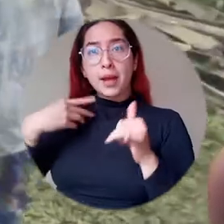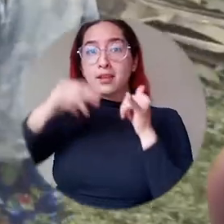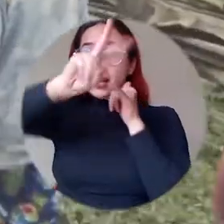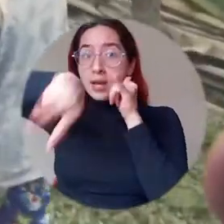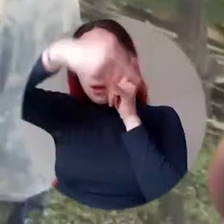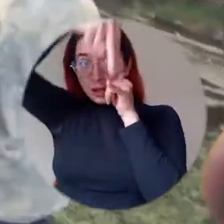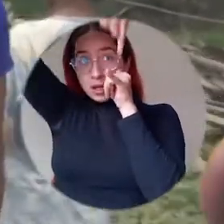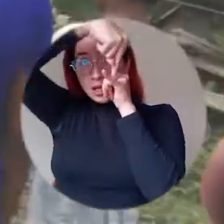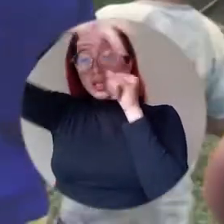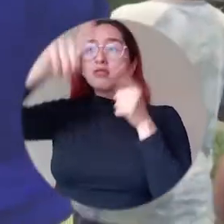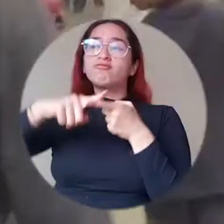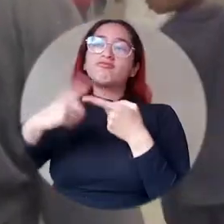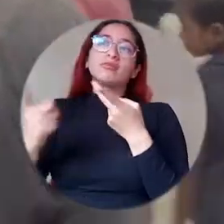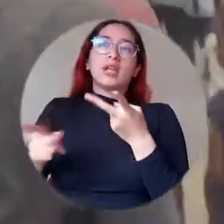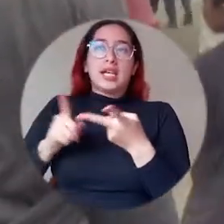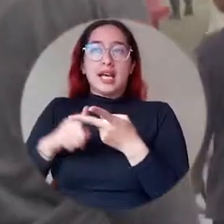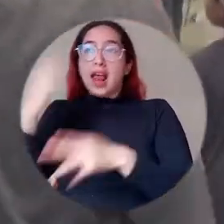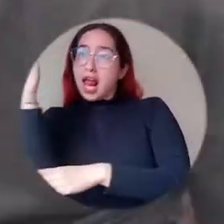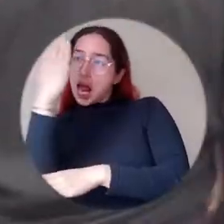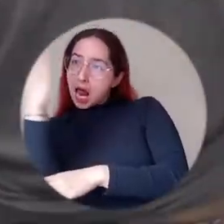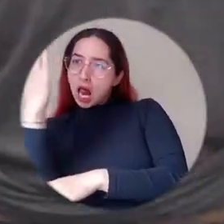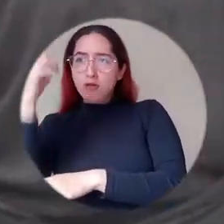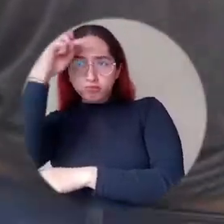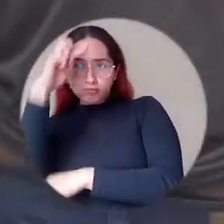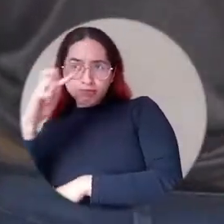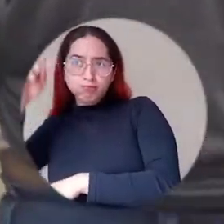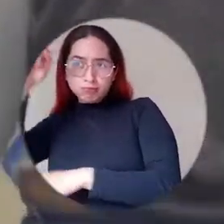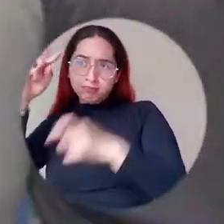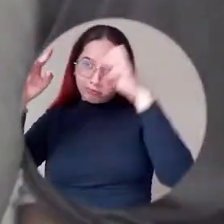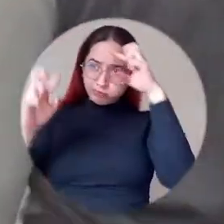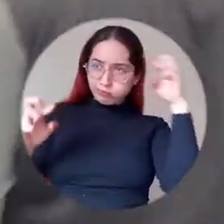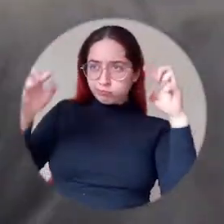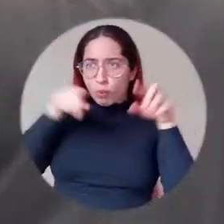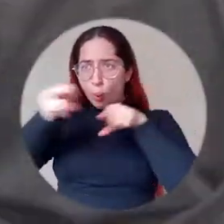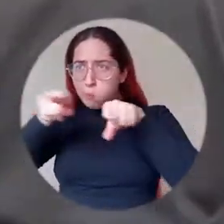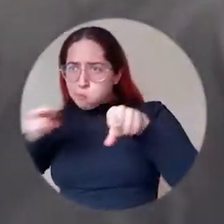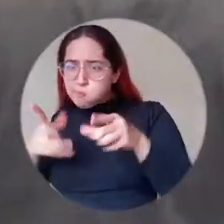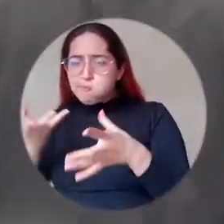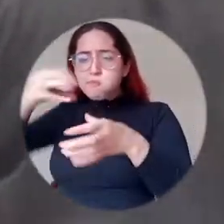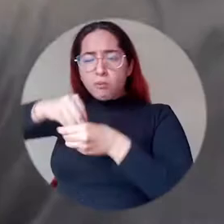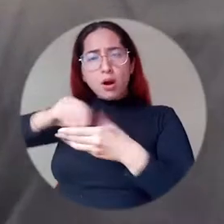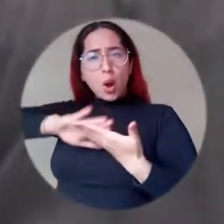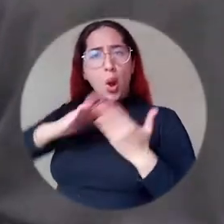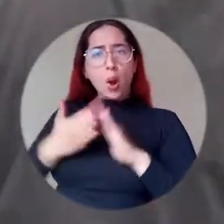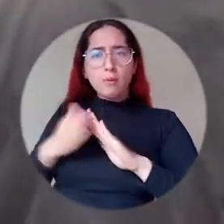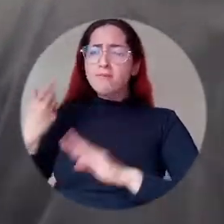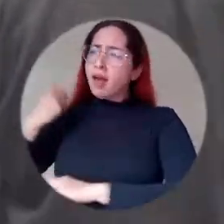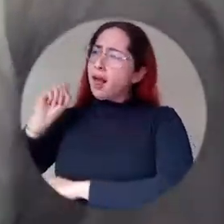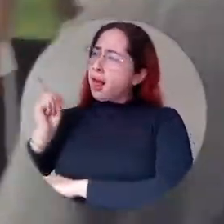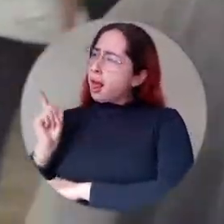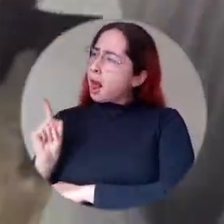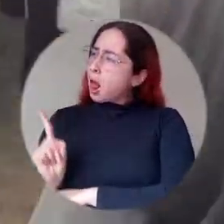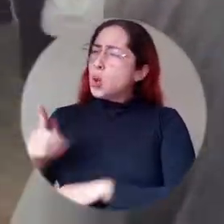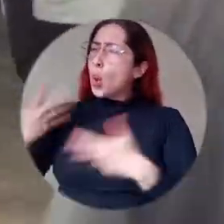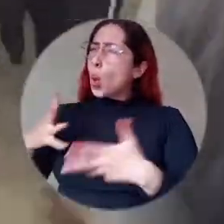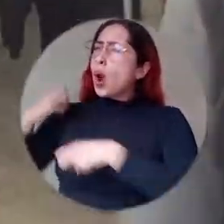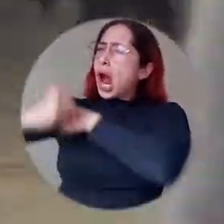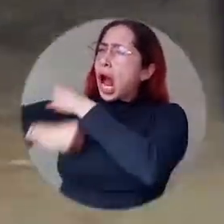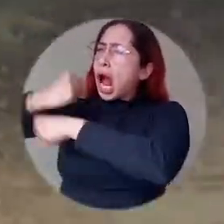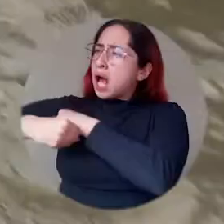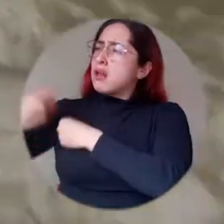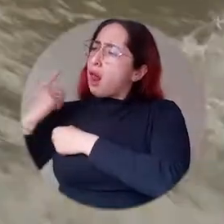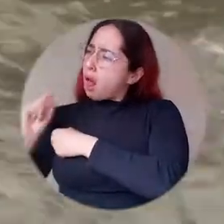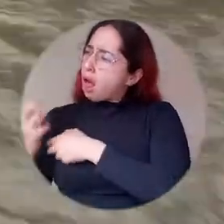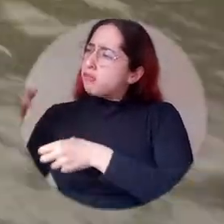antropólogas como cineastas, como miembros de la comunidad que venimos trabajando ya durante varios años,